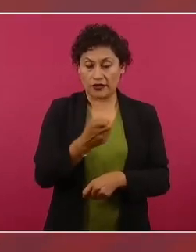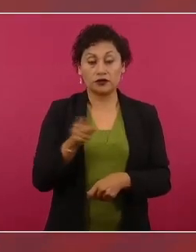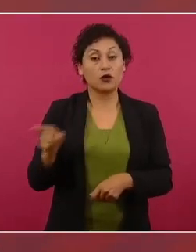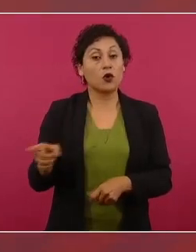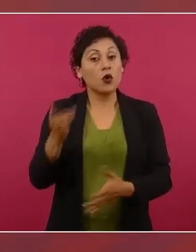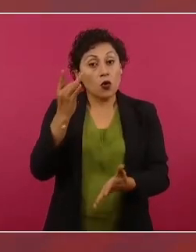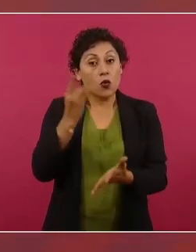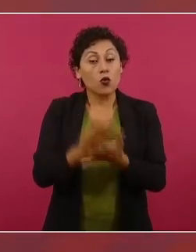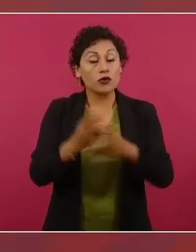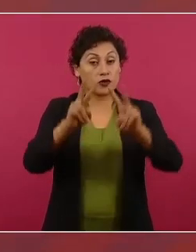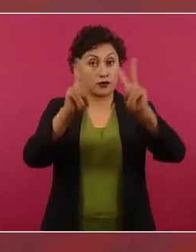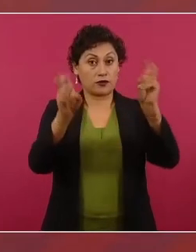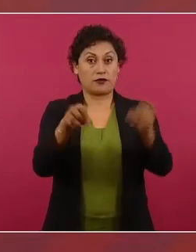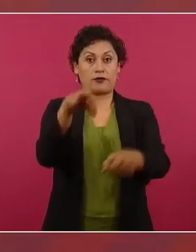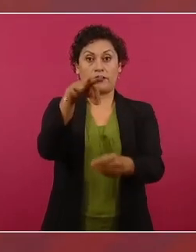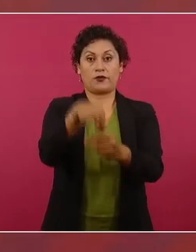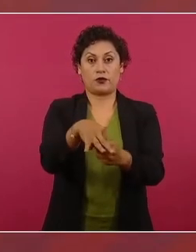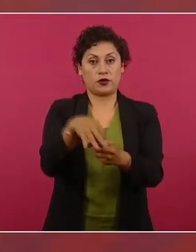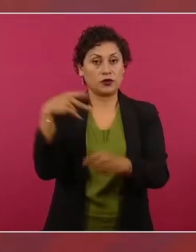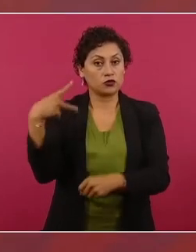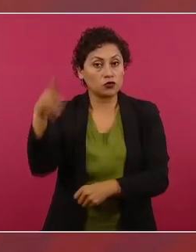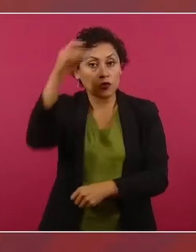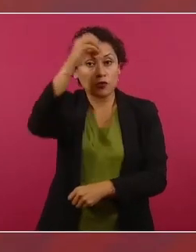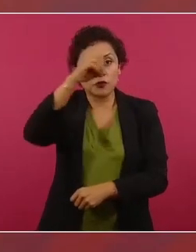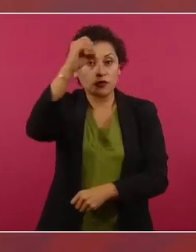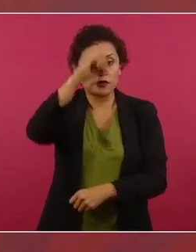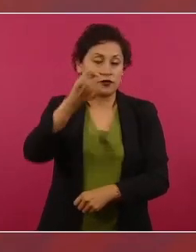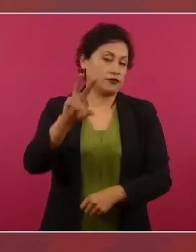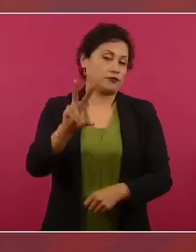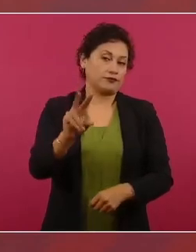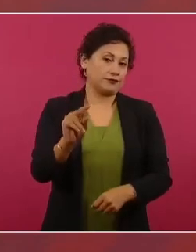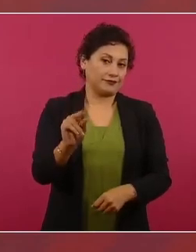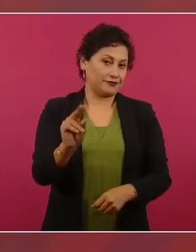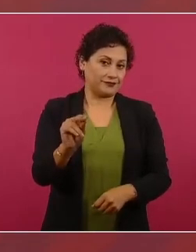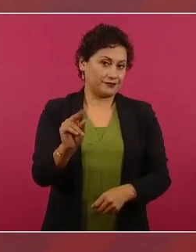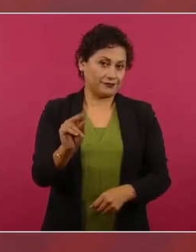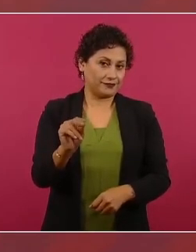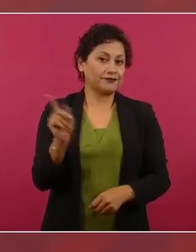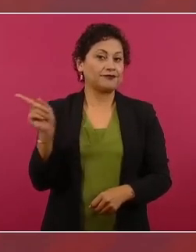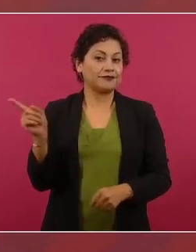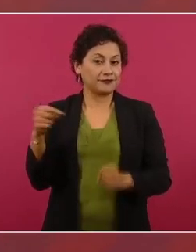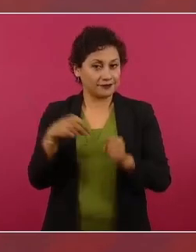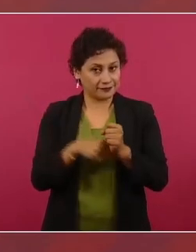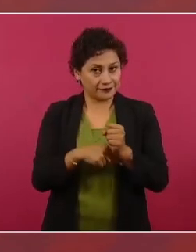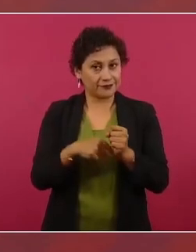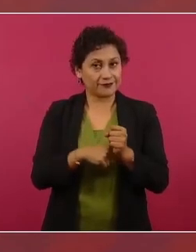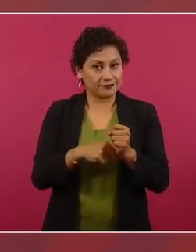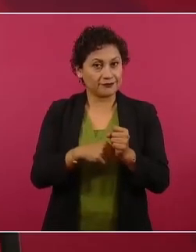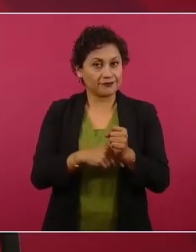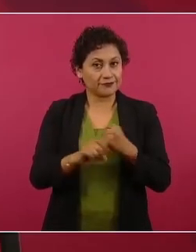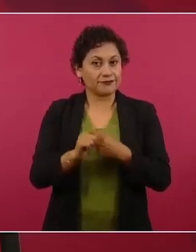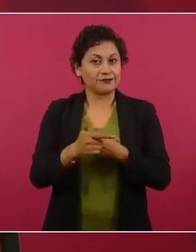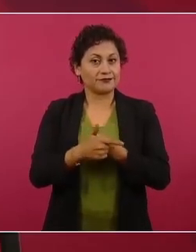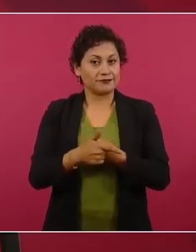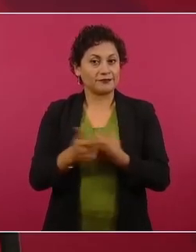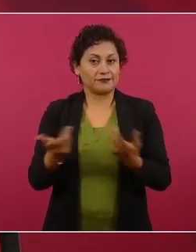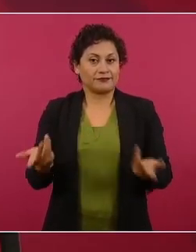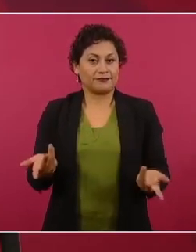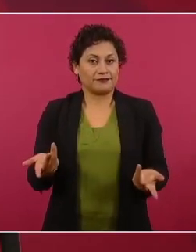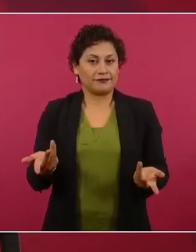presión preventiva, sino porque esa no es mi facultad,